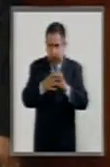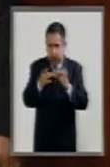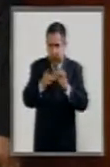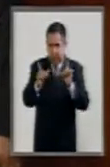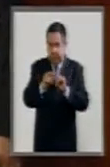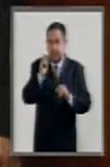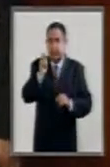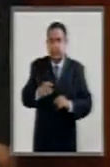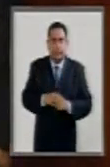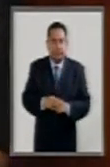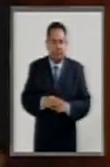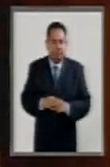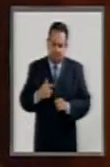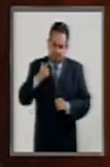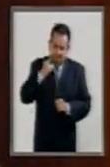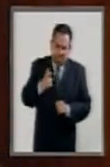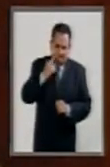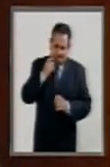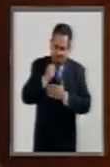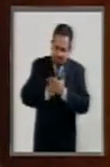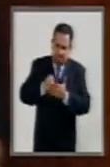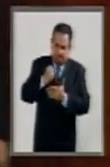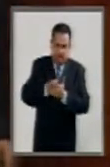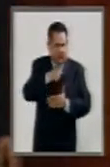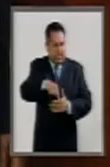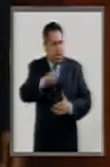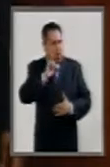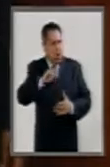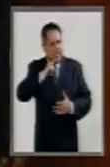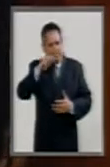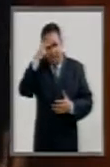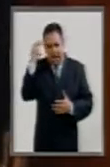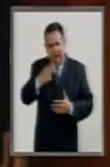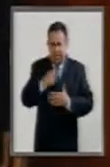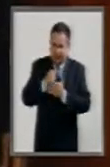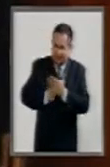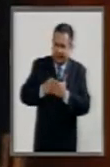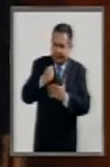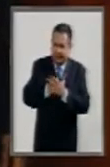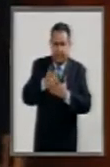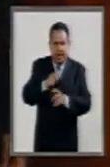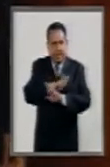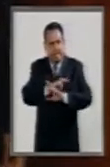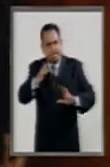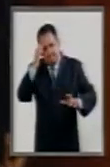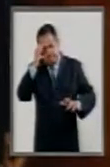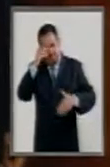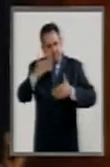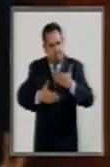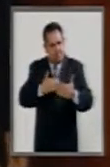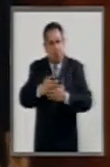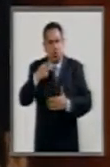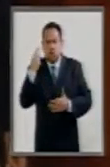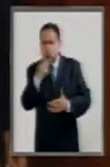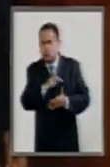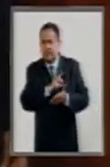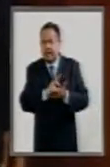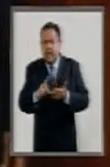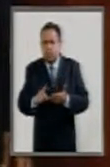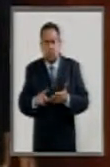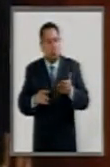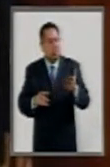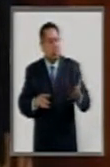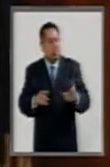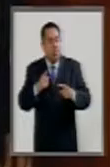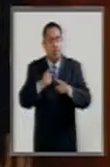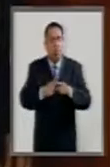la lucha incansable de mujeres mexicanas por la reivindicación de nuestros derechos y por la